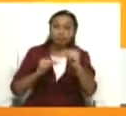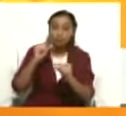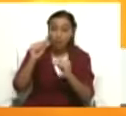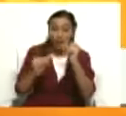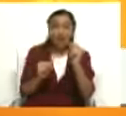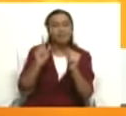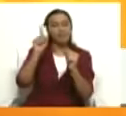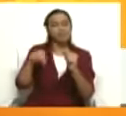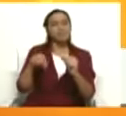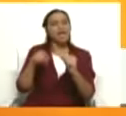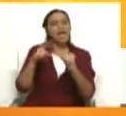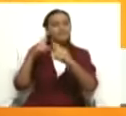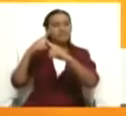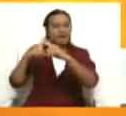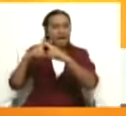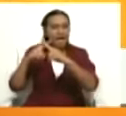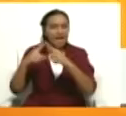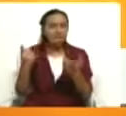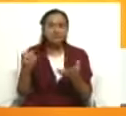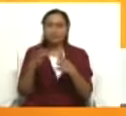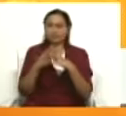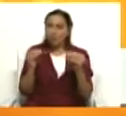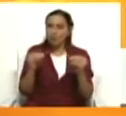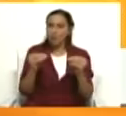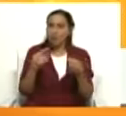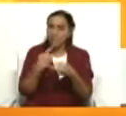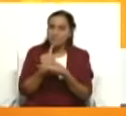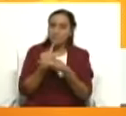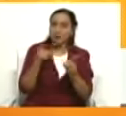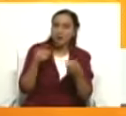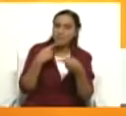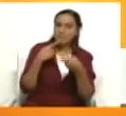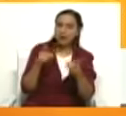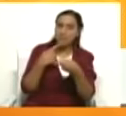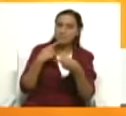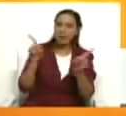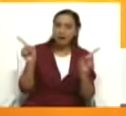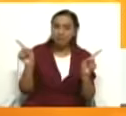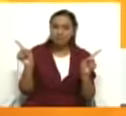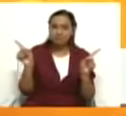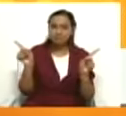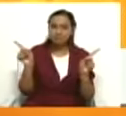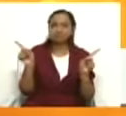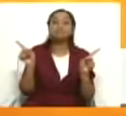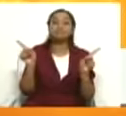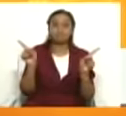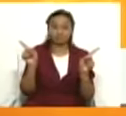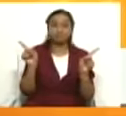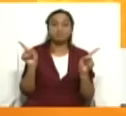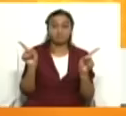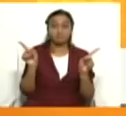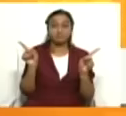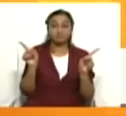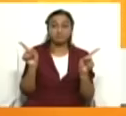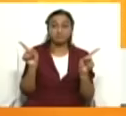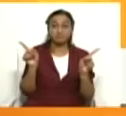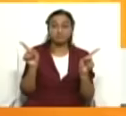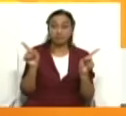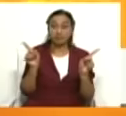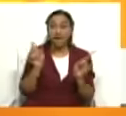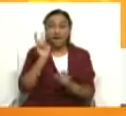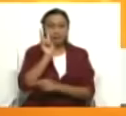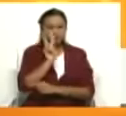las redes sociales, fue lo que la información derivada de las redes sociales fue lo que privilegió y sustentó una